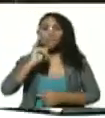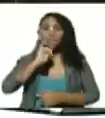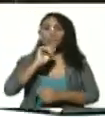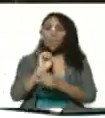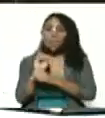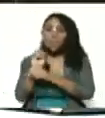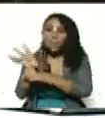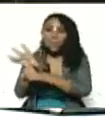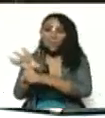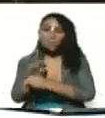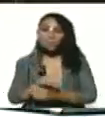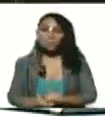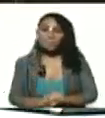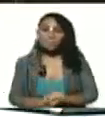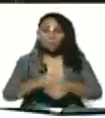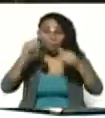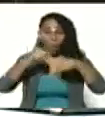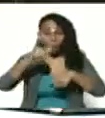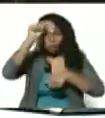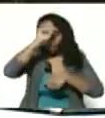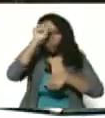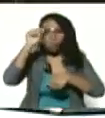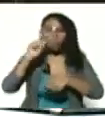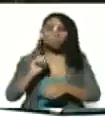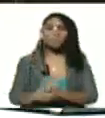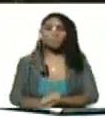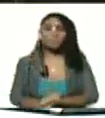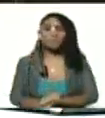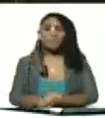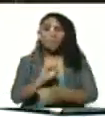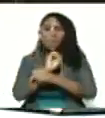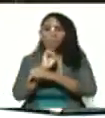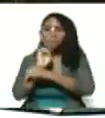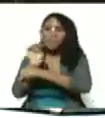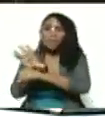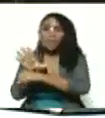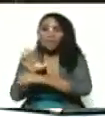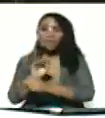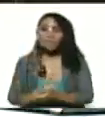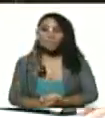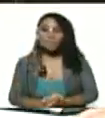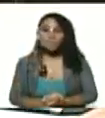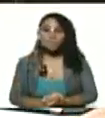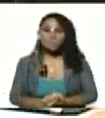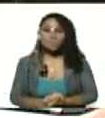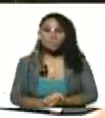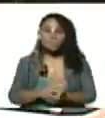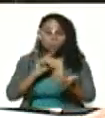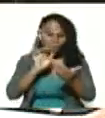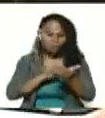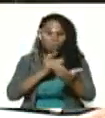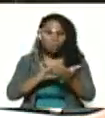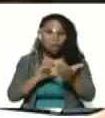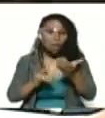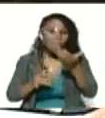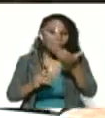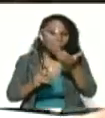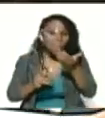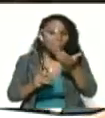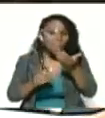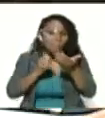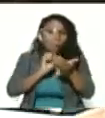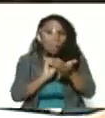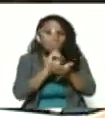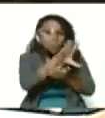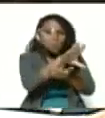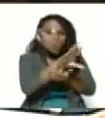hoy, domingo. Le mandé una nota con algunos temas, algunos datos,